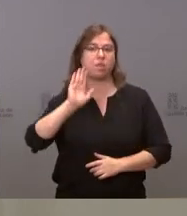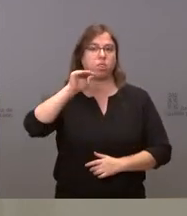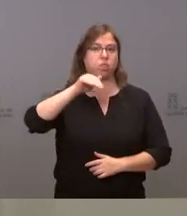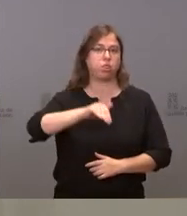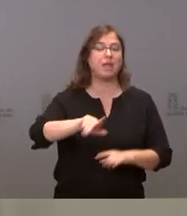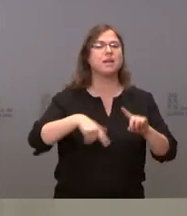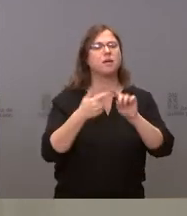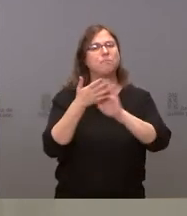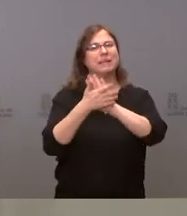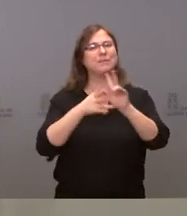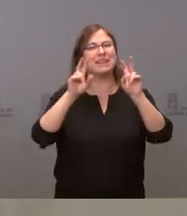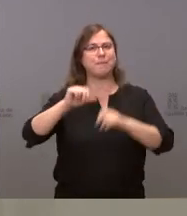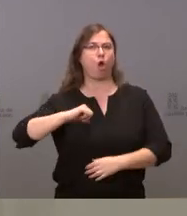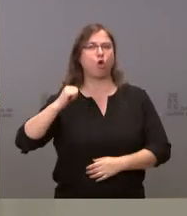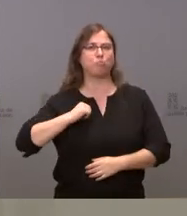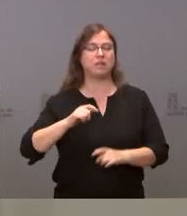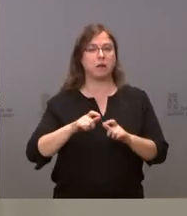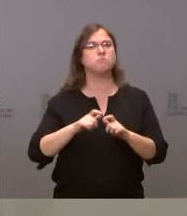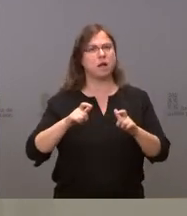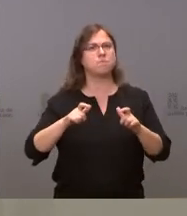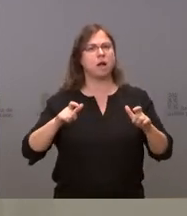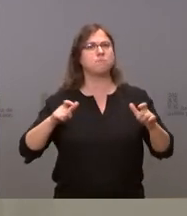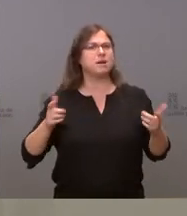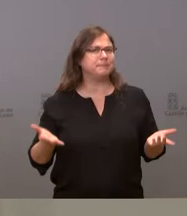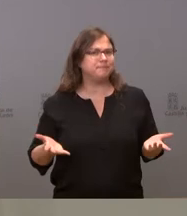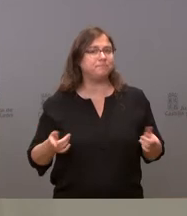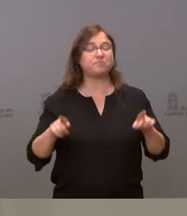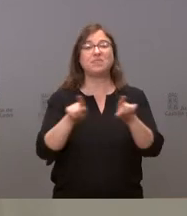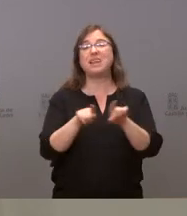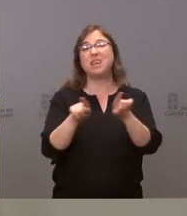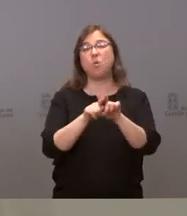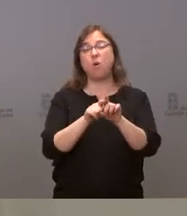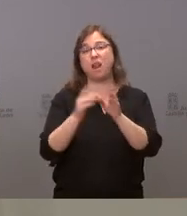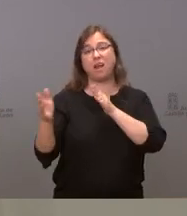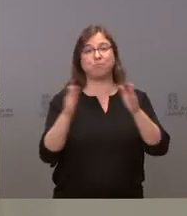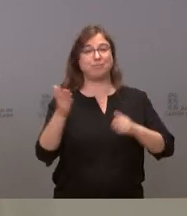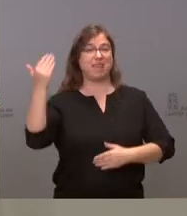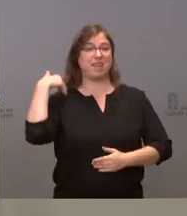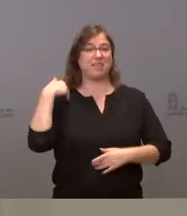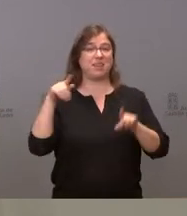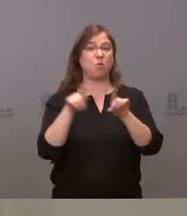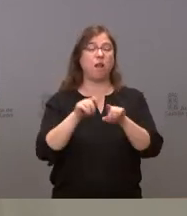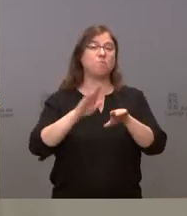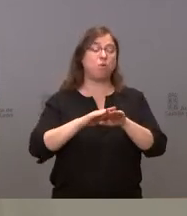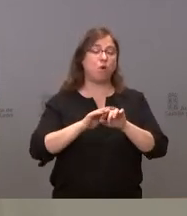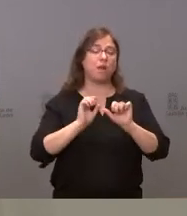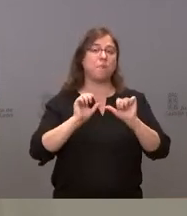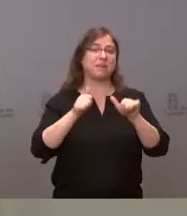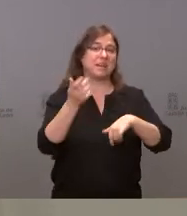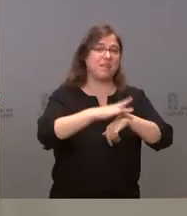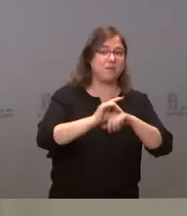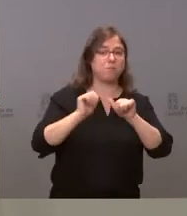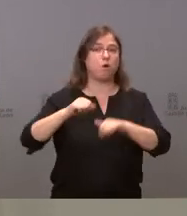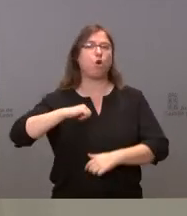hospitalizaciones, que, bueno, siguen en aumento. Entiendo que, como no las anteriores, por ese decalaje que existe. No sé si tienen